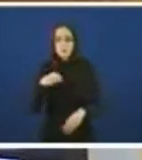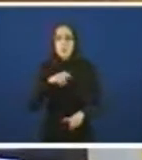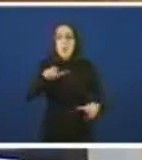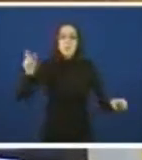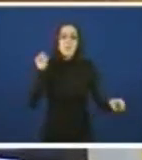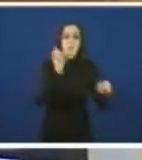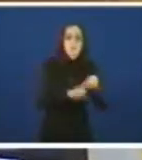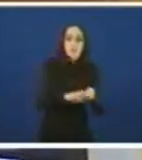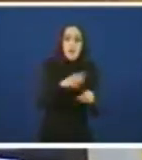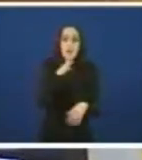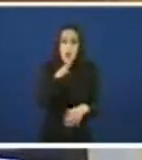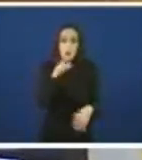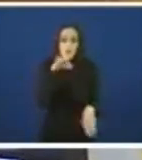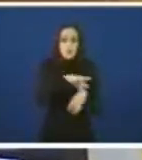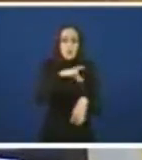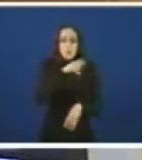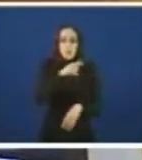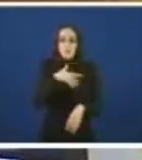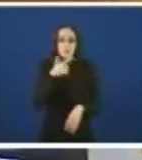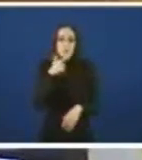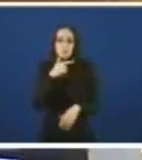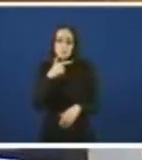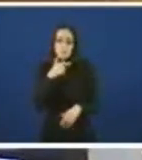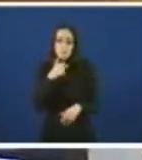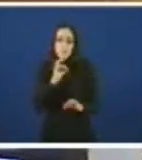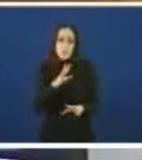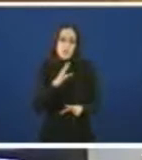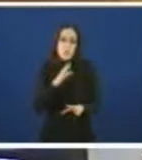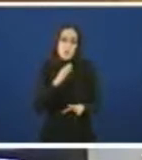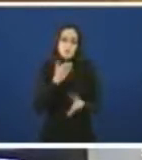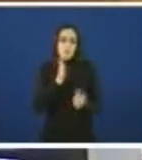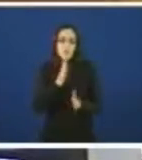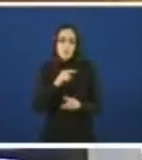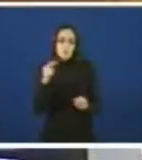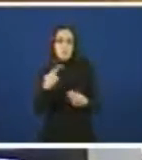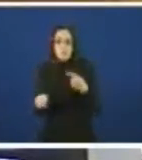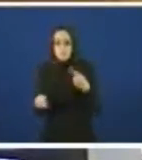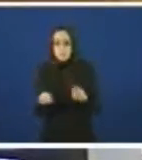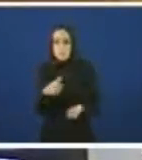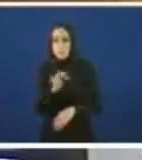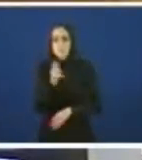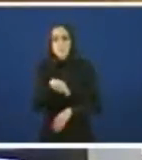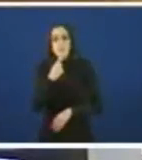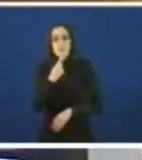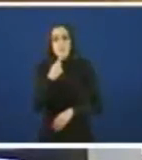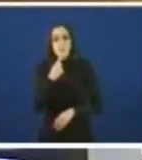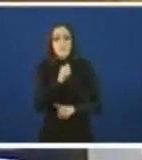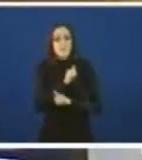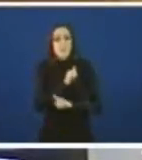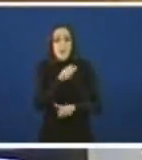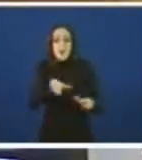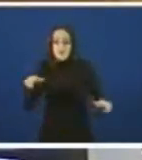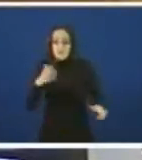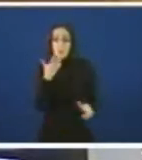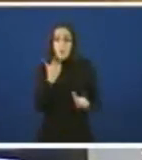sendo tratada en este momento de forma desigual. O que vostedes nos di sobre o convenio e que a esperanza que esta xente tiña de que cando